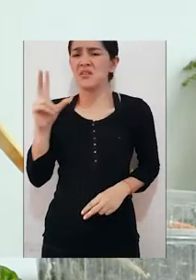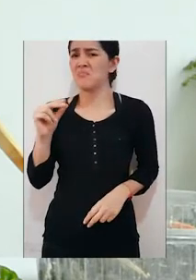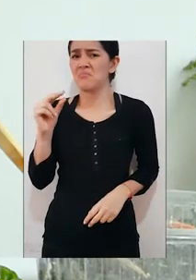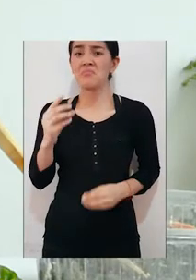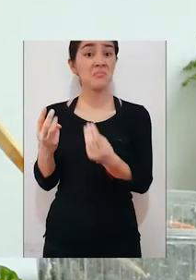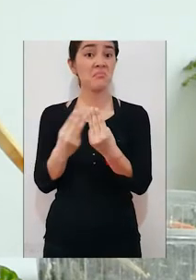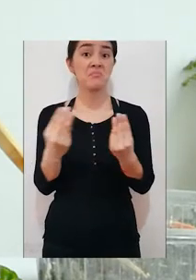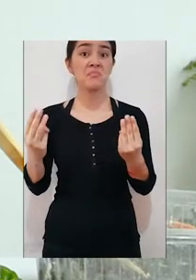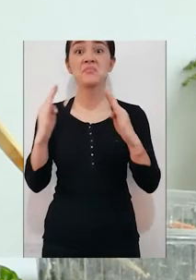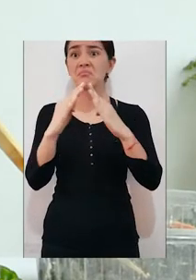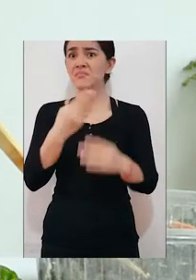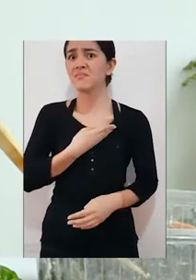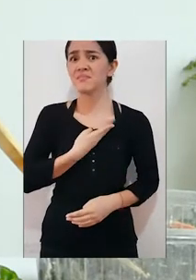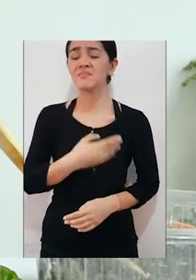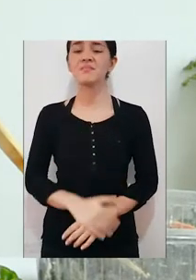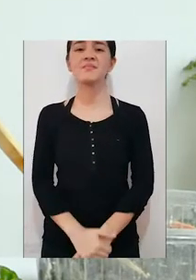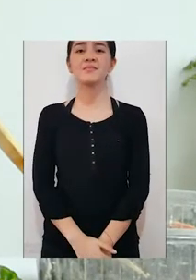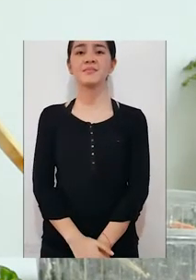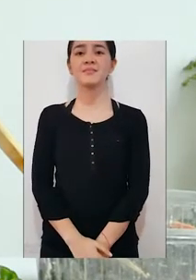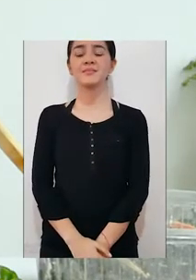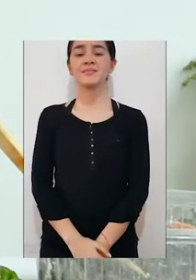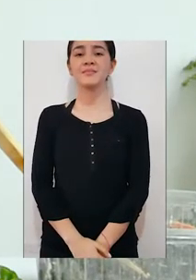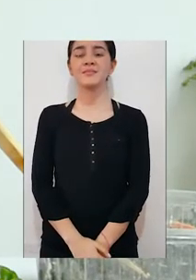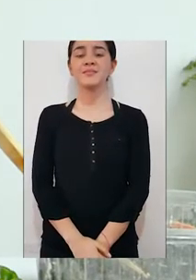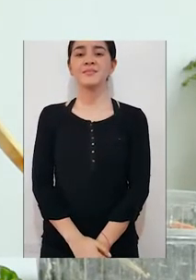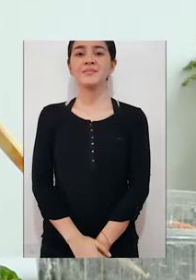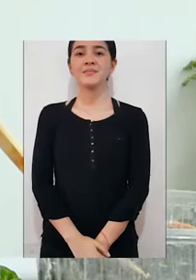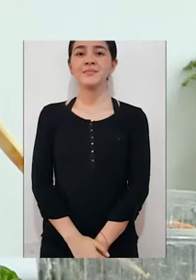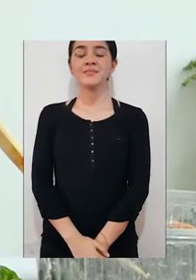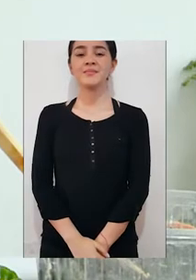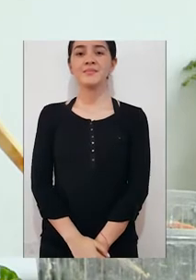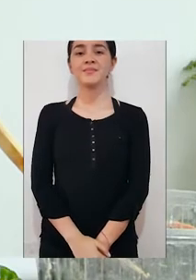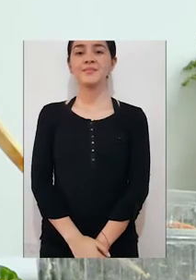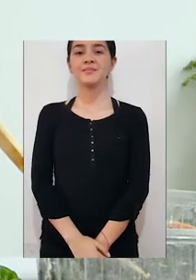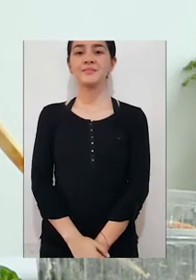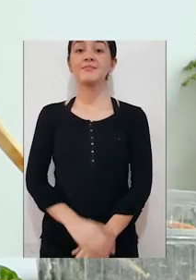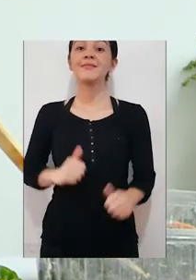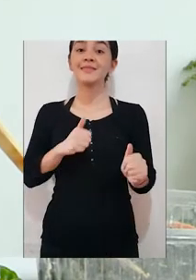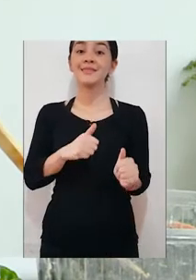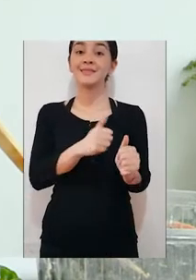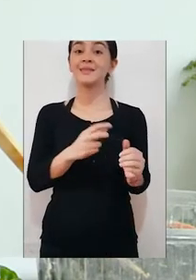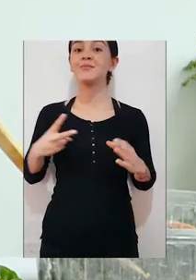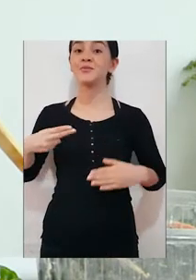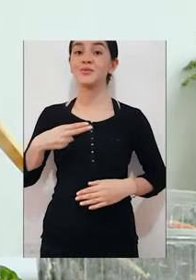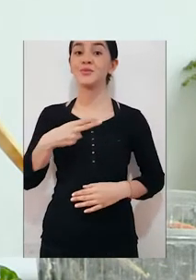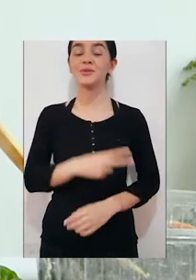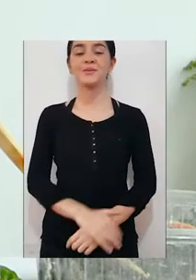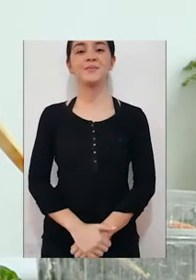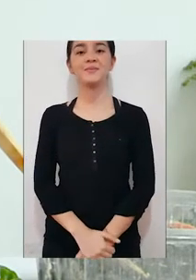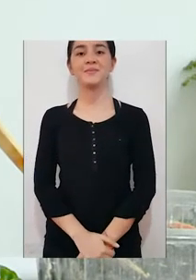tenemos los podemos encontrar de forma diaria. Bien, seguimos cortando nuestra botella